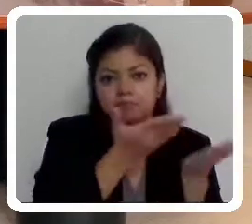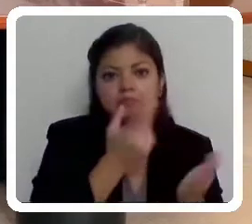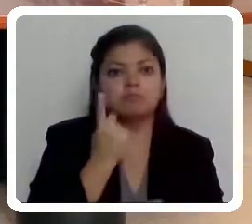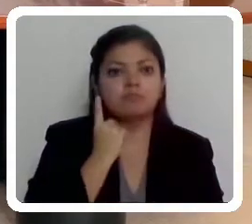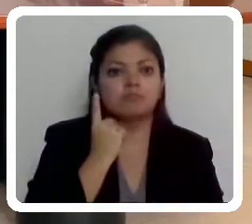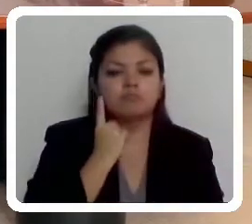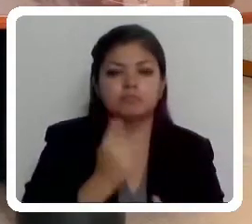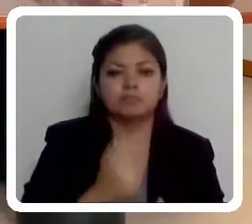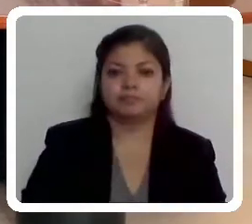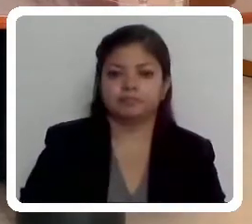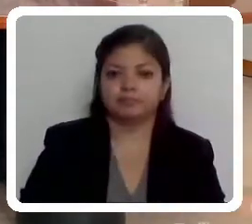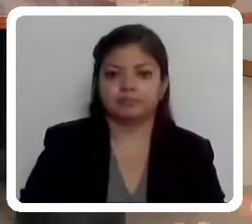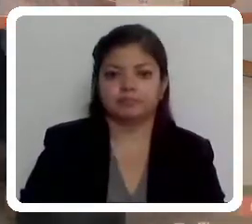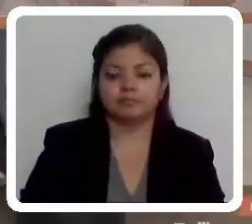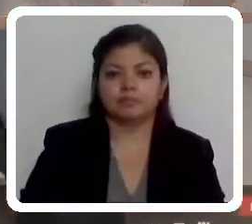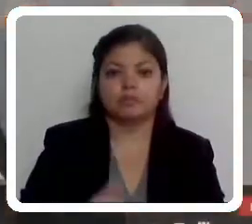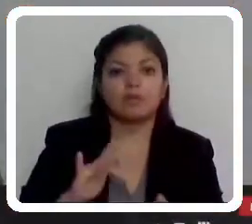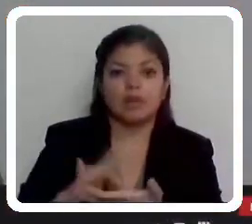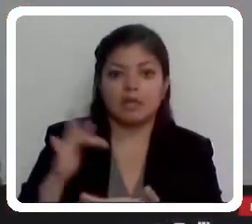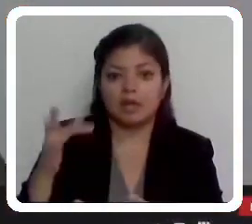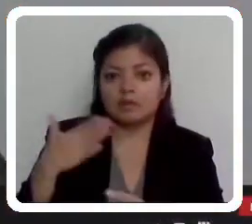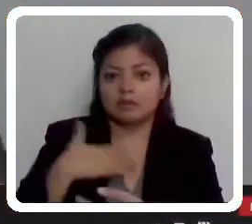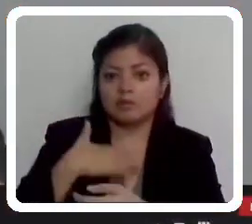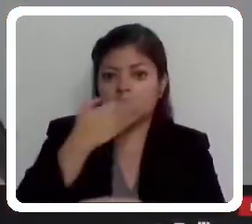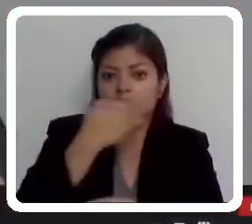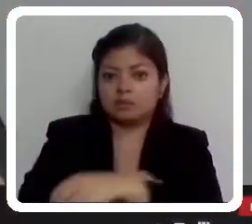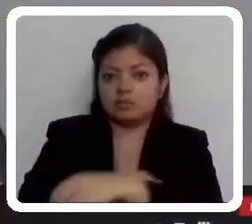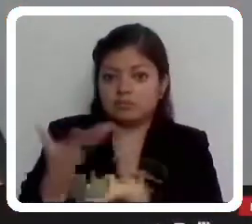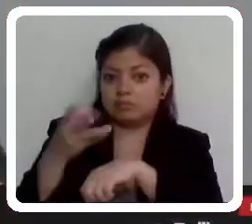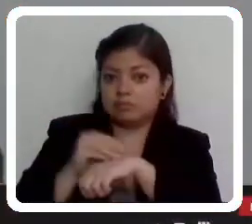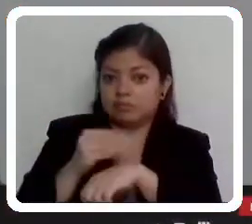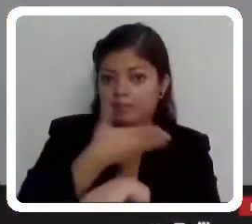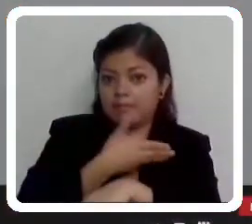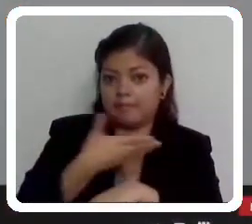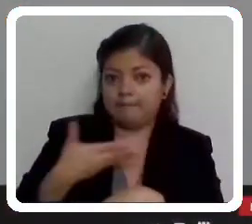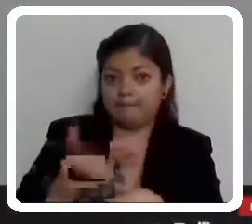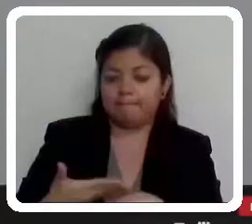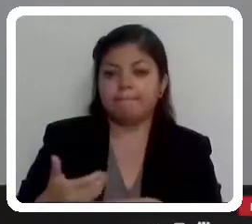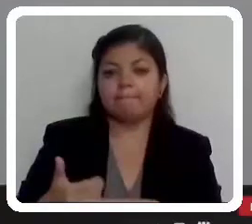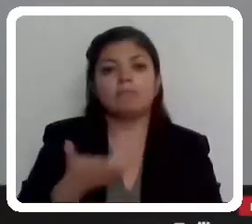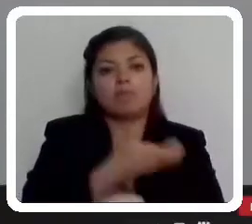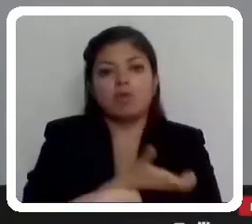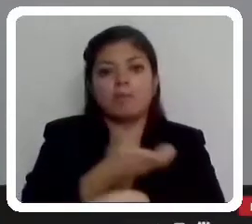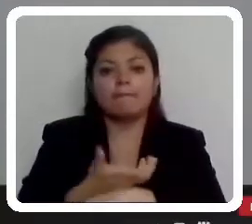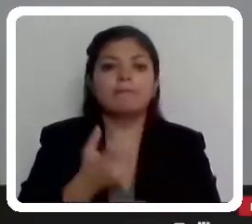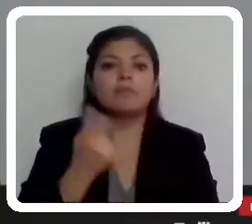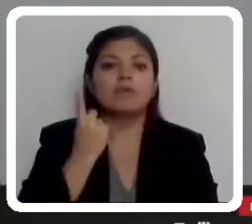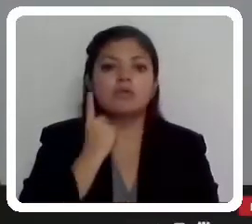Gracias, buenas tardes, con su venia, presidente, compañeros diputados.